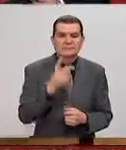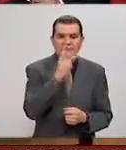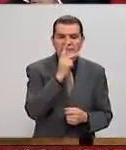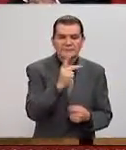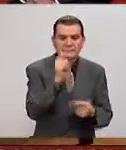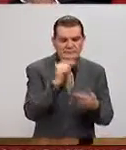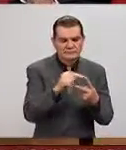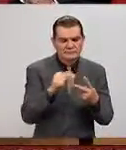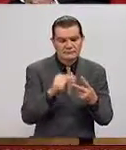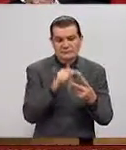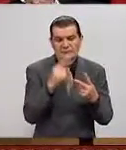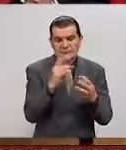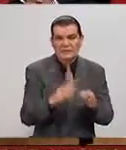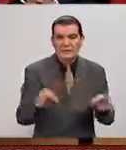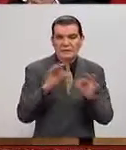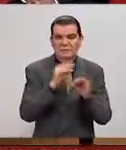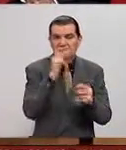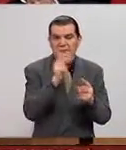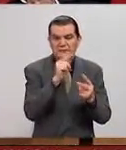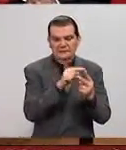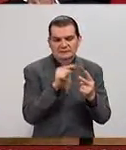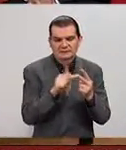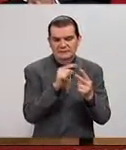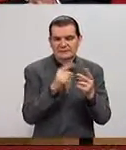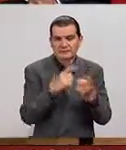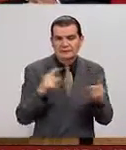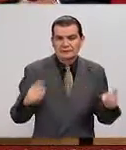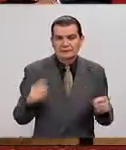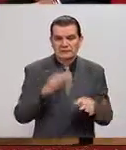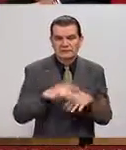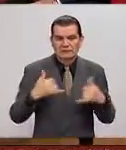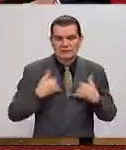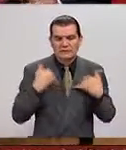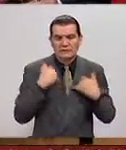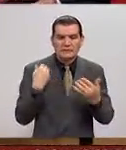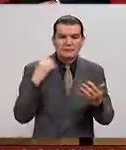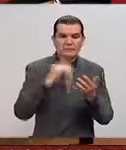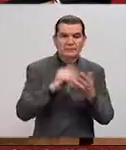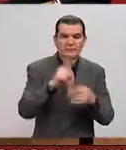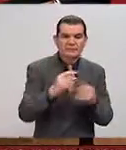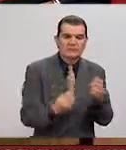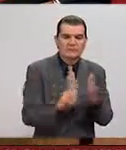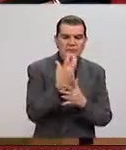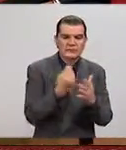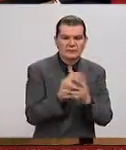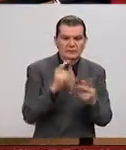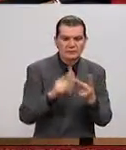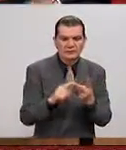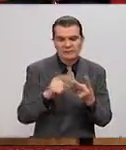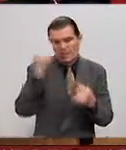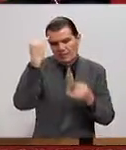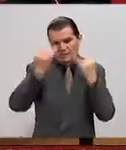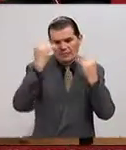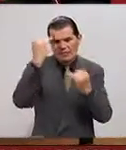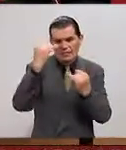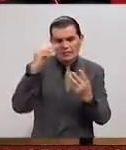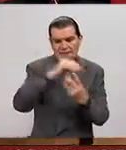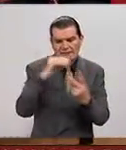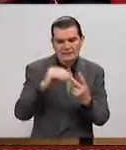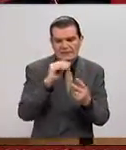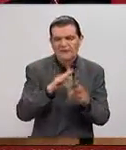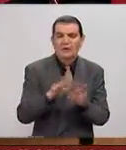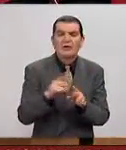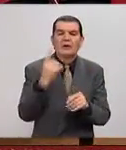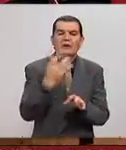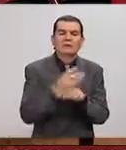palabras claves que me parecen fundamentales en el desarrollo de jóvenes para esta carrera, la innovación y la creatividad. ¿Cómo hacerle para que